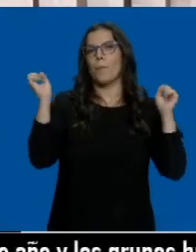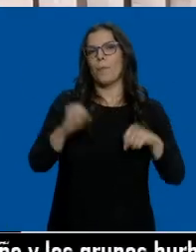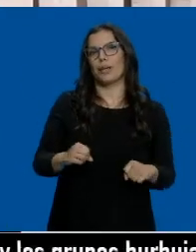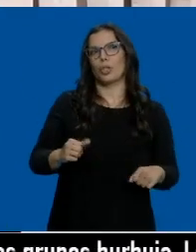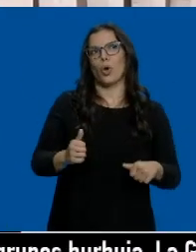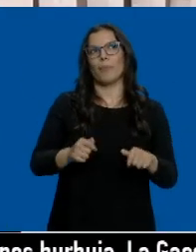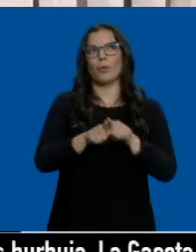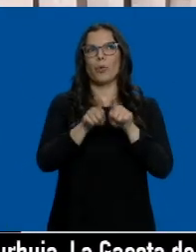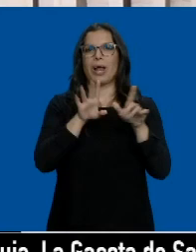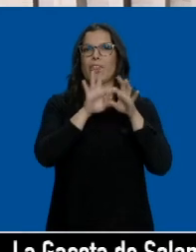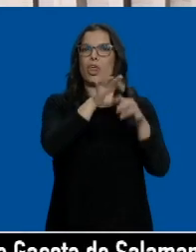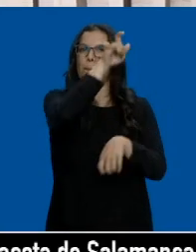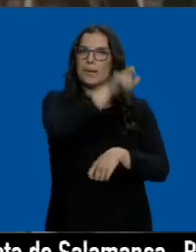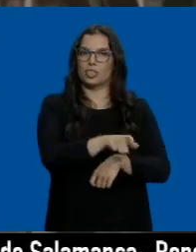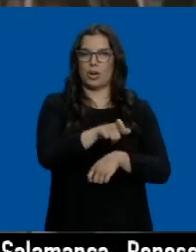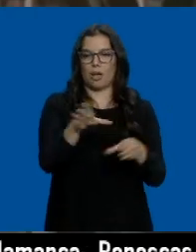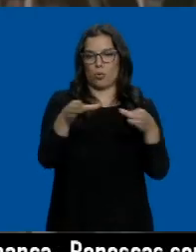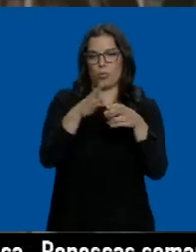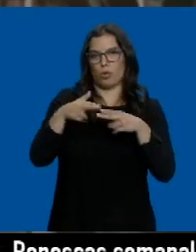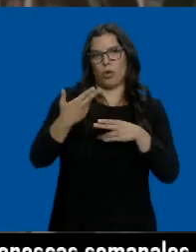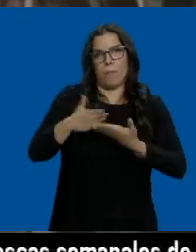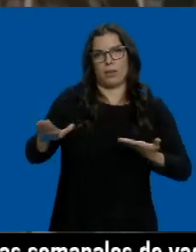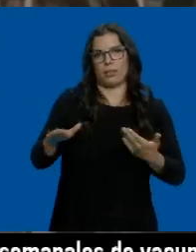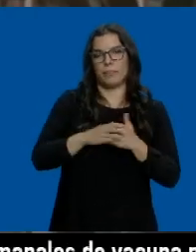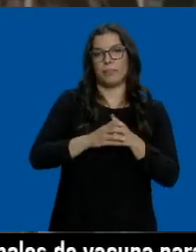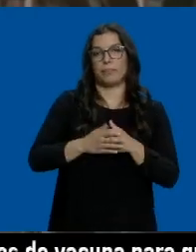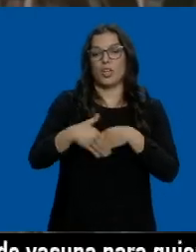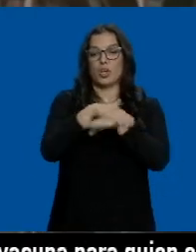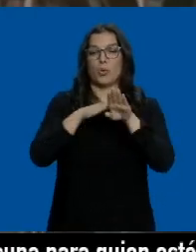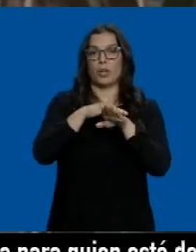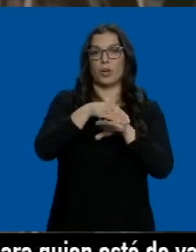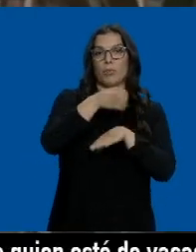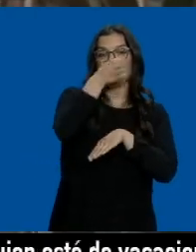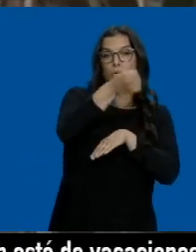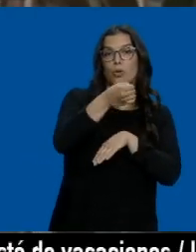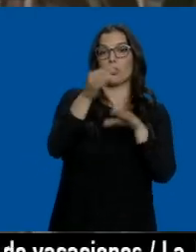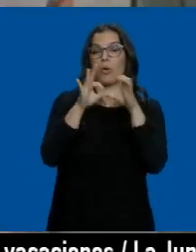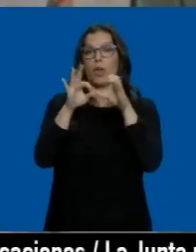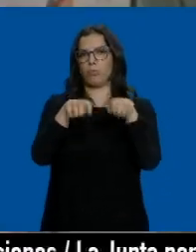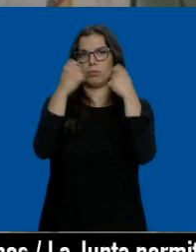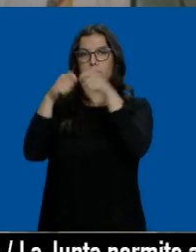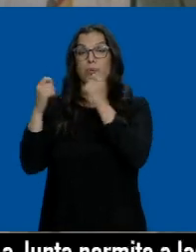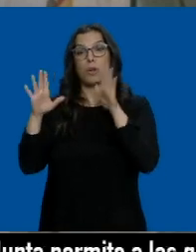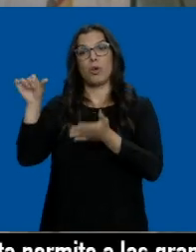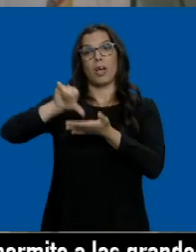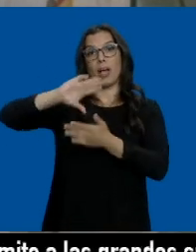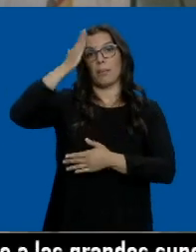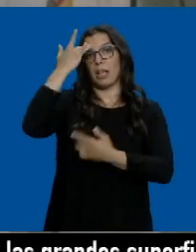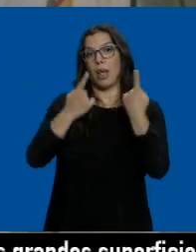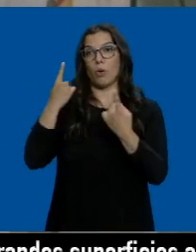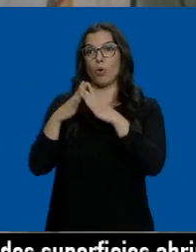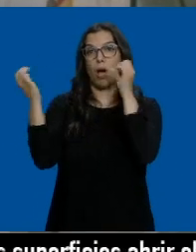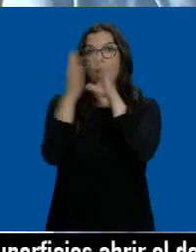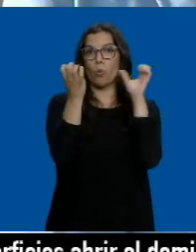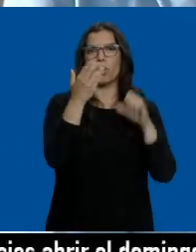bien personal que partidista. Un gobierno entre PSOE y Ciudadanos que se rompe mientras los acuerdos en varias capitales de la comunidad